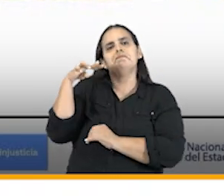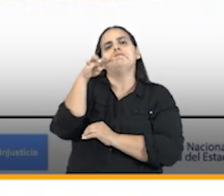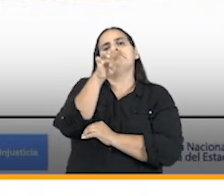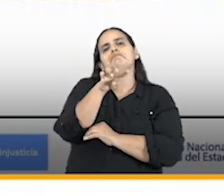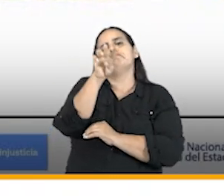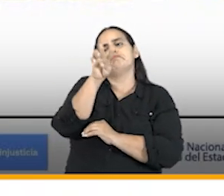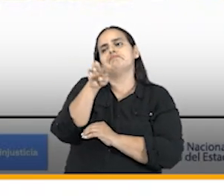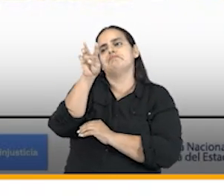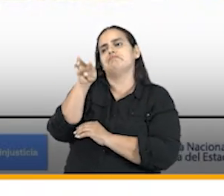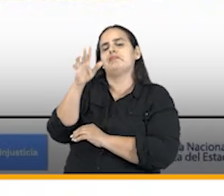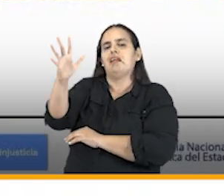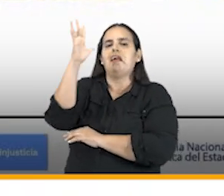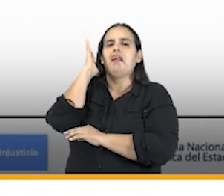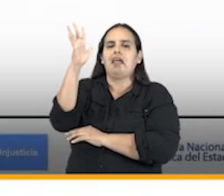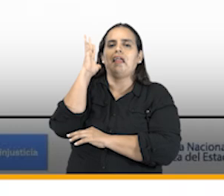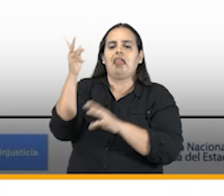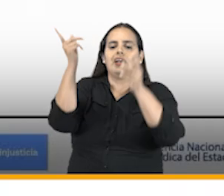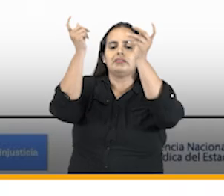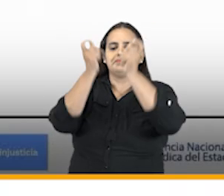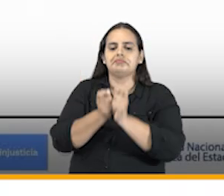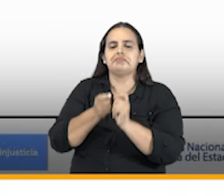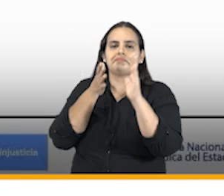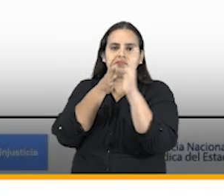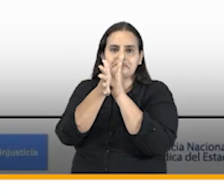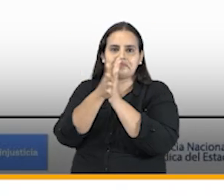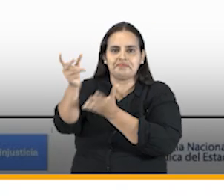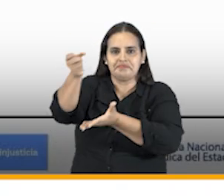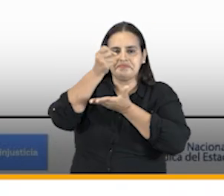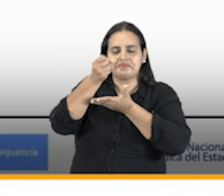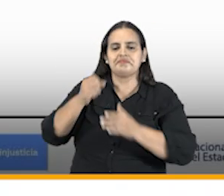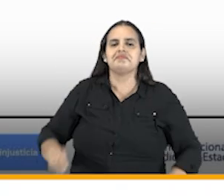esta rendición de cuentas